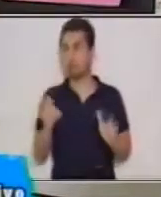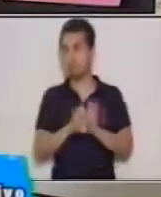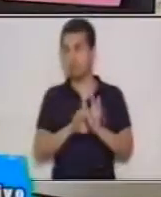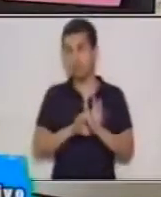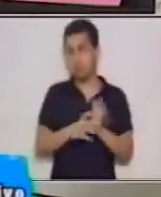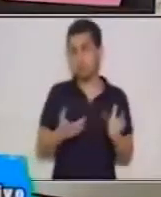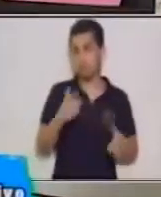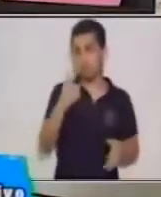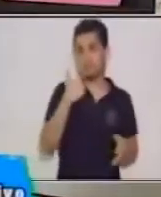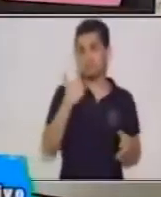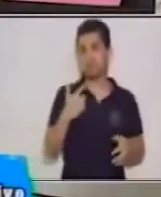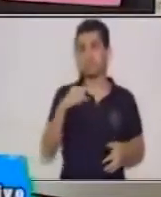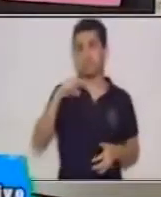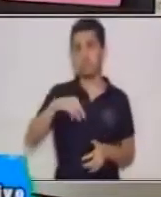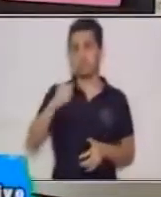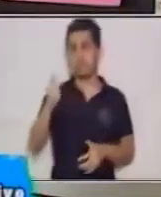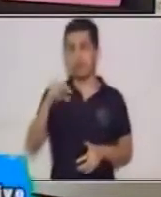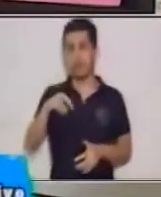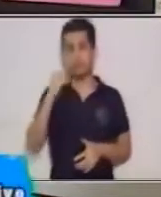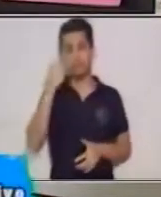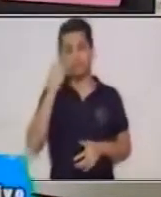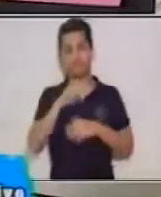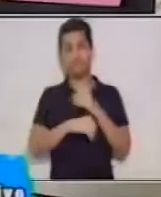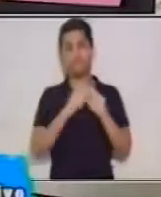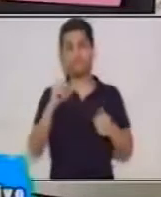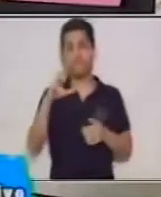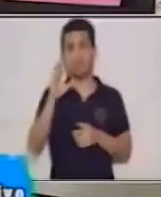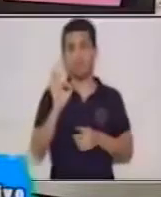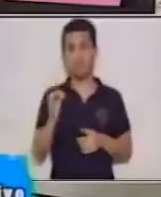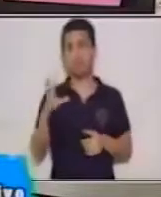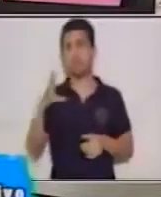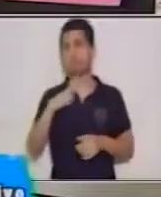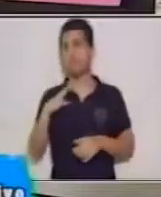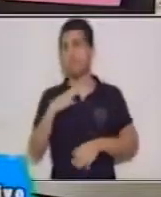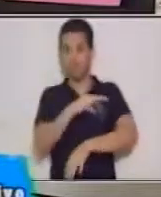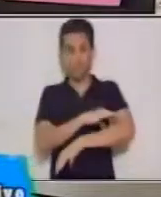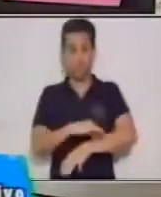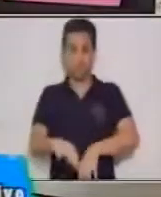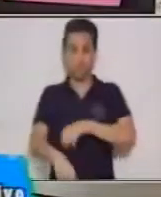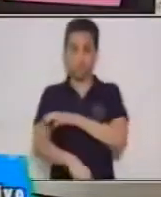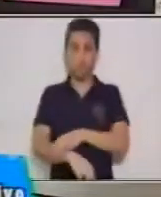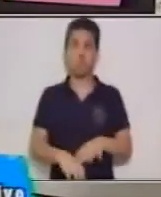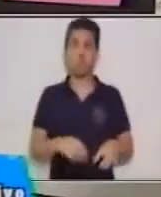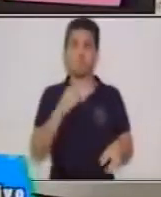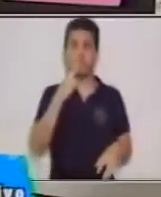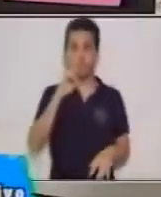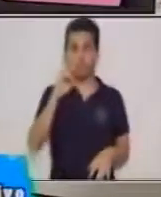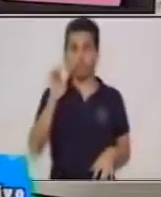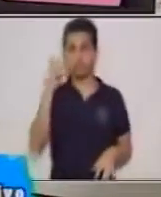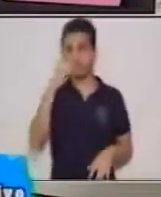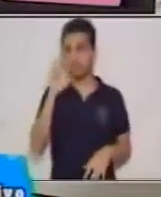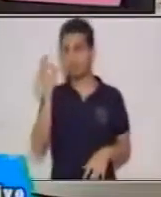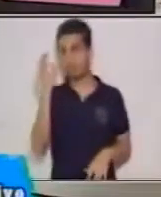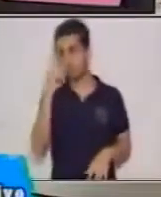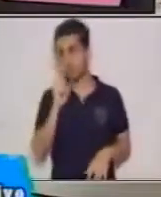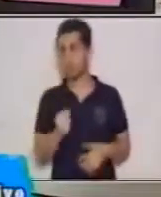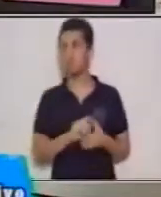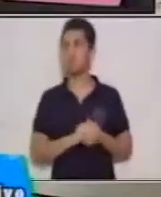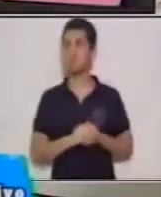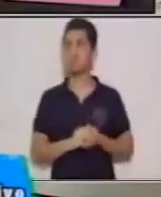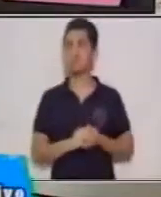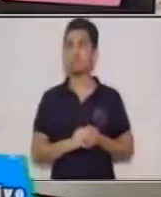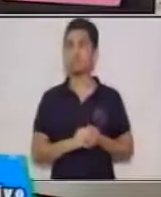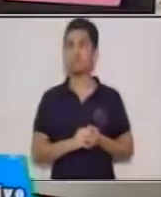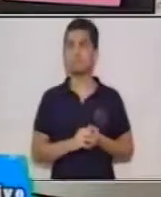mamífero porque mamífero porque vertebrado porque contiene huesos mamífero porque tiene pelaje